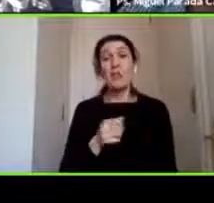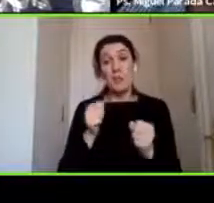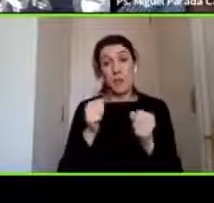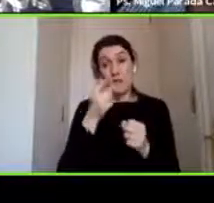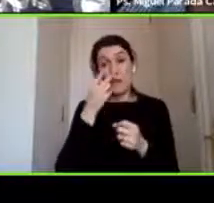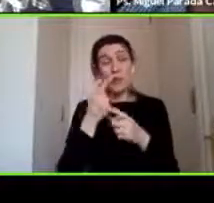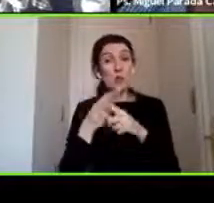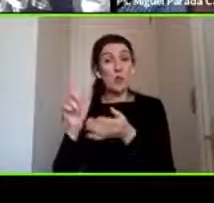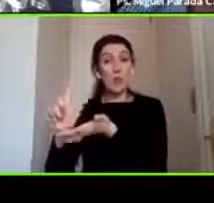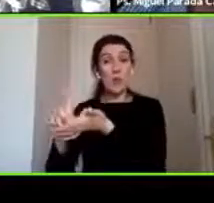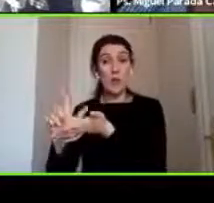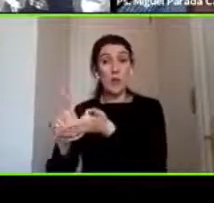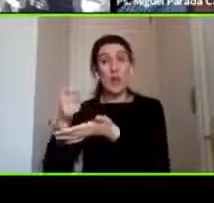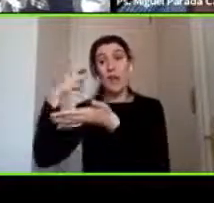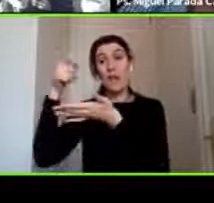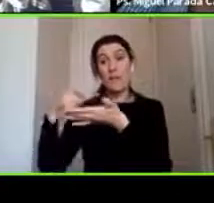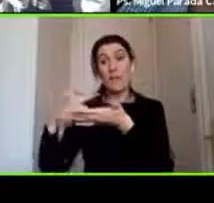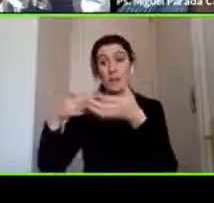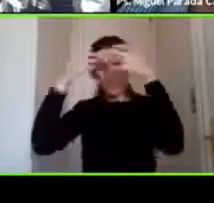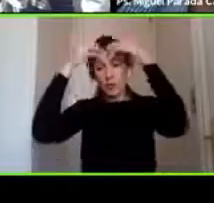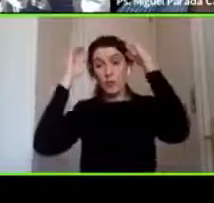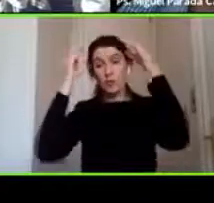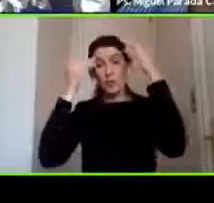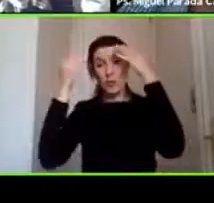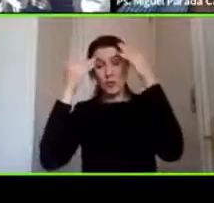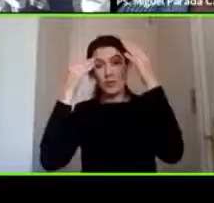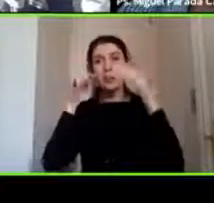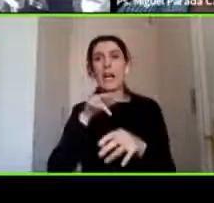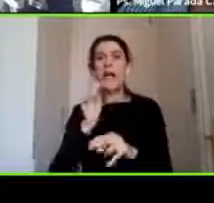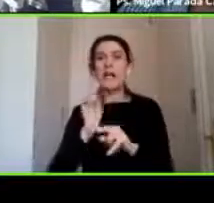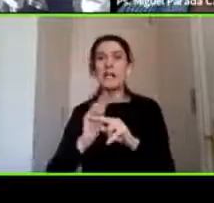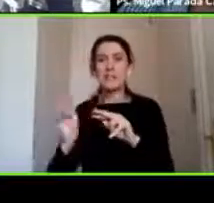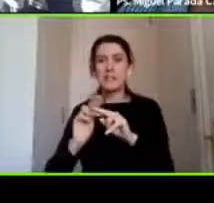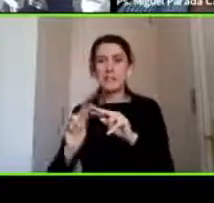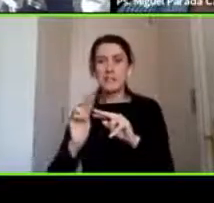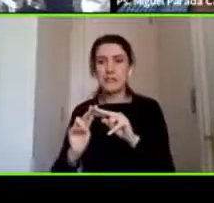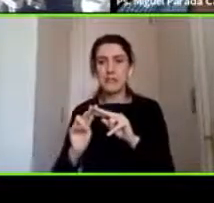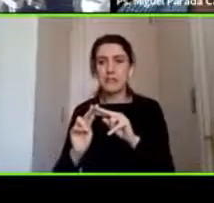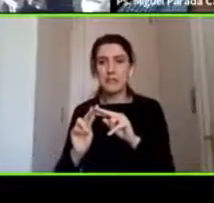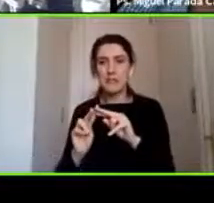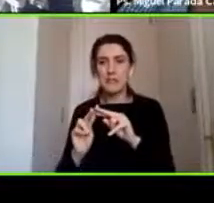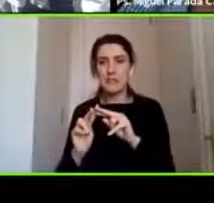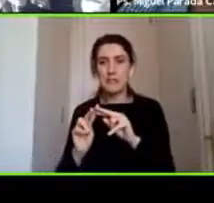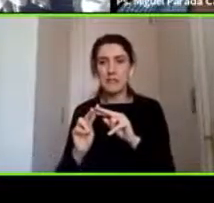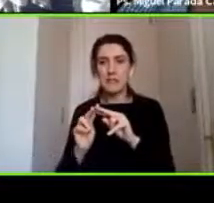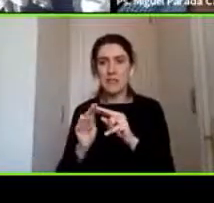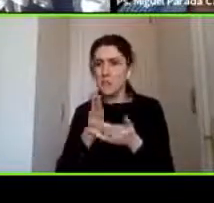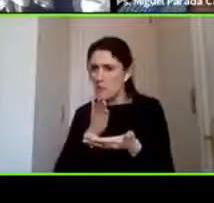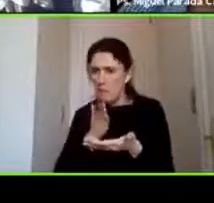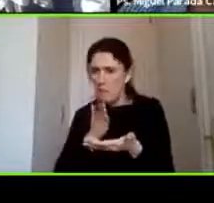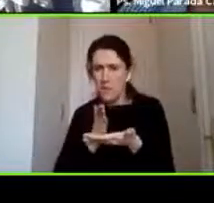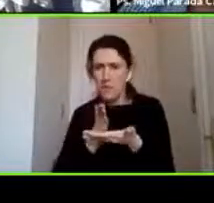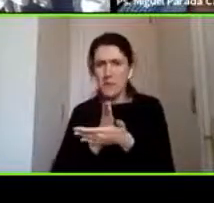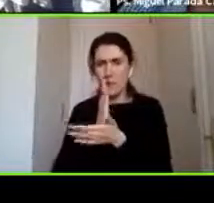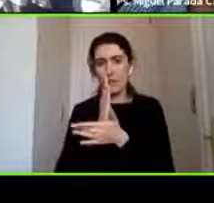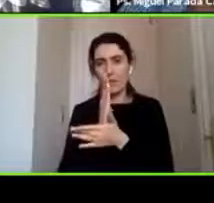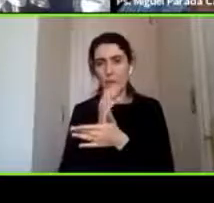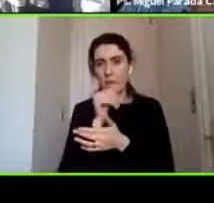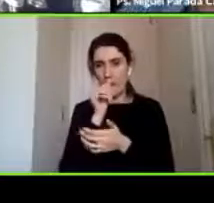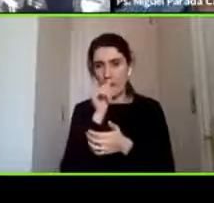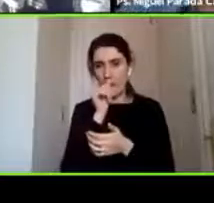evaluaciones neuropsicológicas incluso se hacen desde el tiempo cero o sea Ingrid lo que para ir como